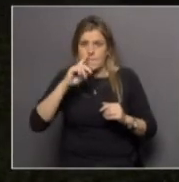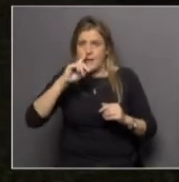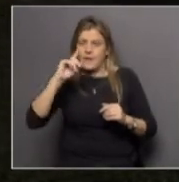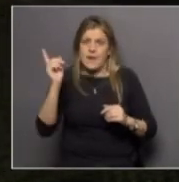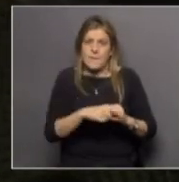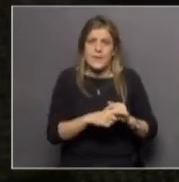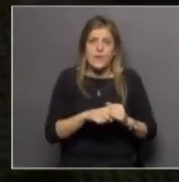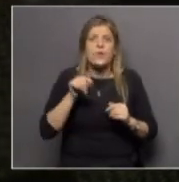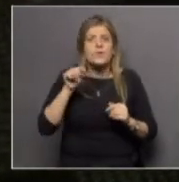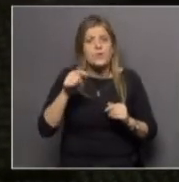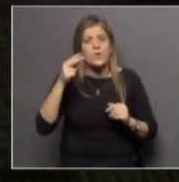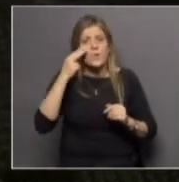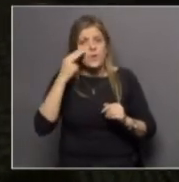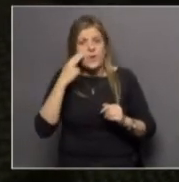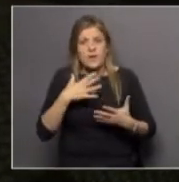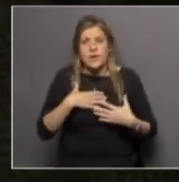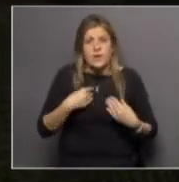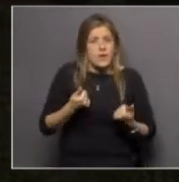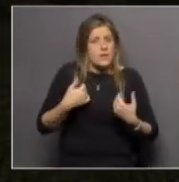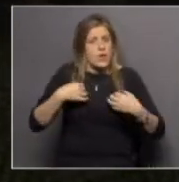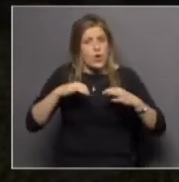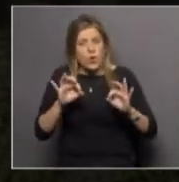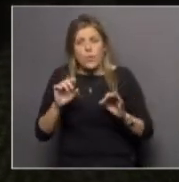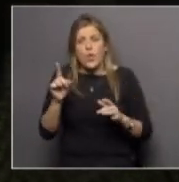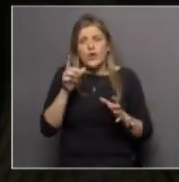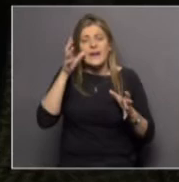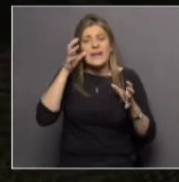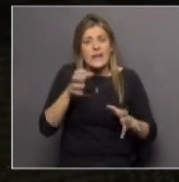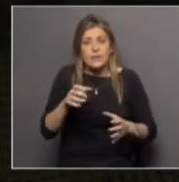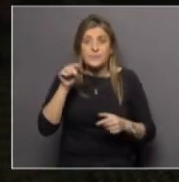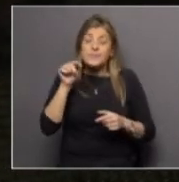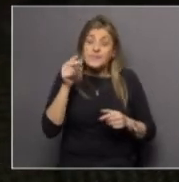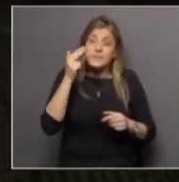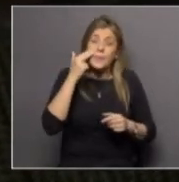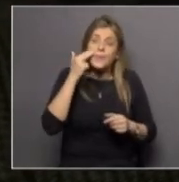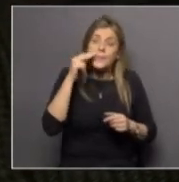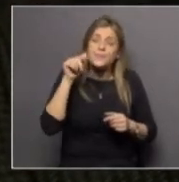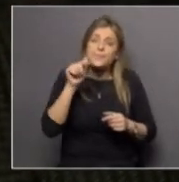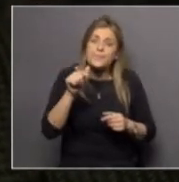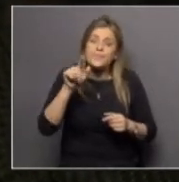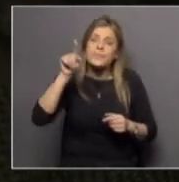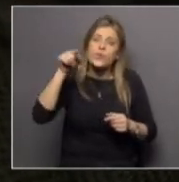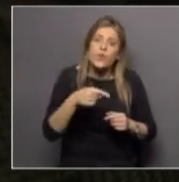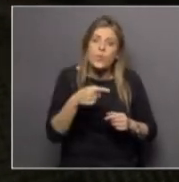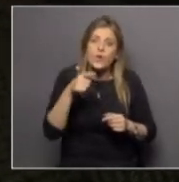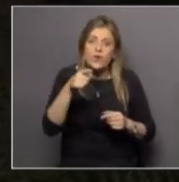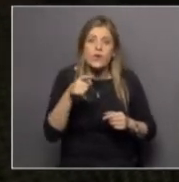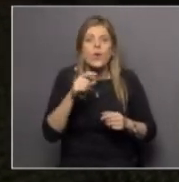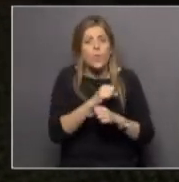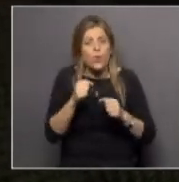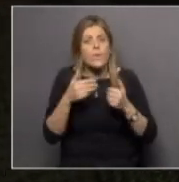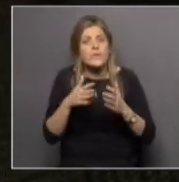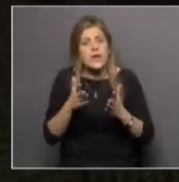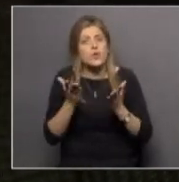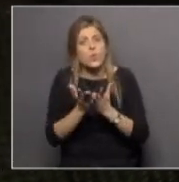eso produce problemas de confort de riesgo bueno ese tipo de problemas pueden ser estudiados